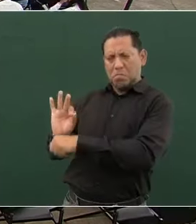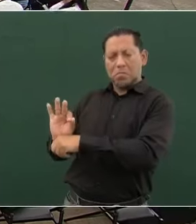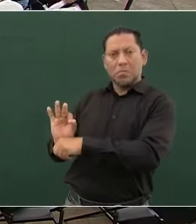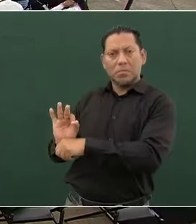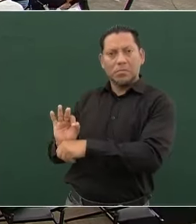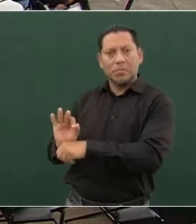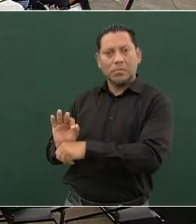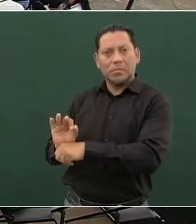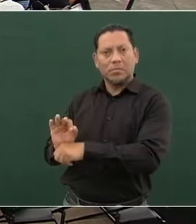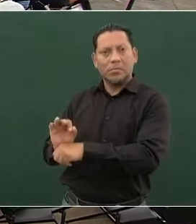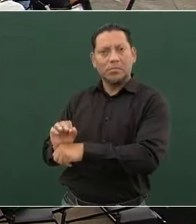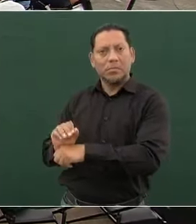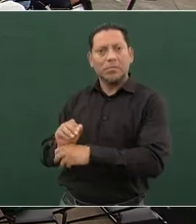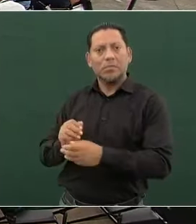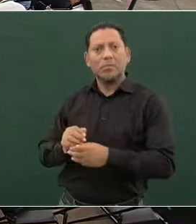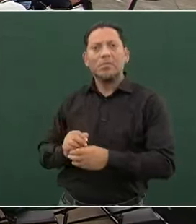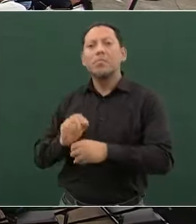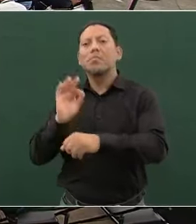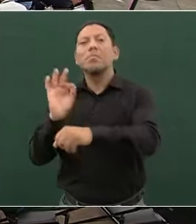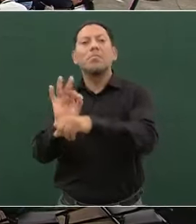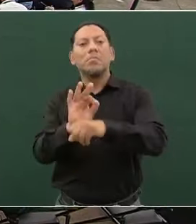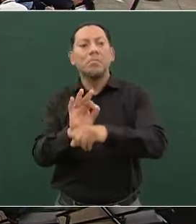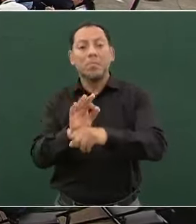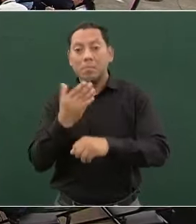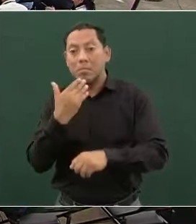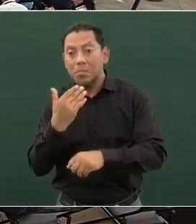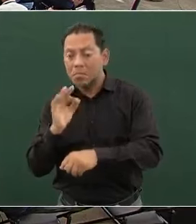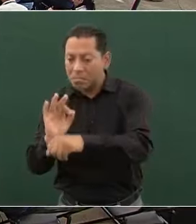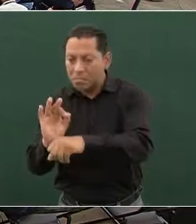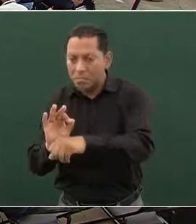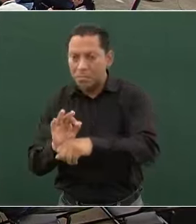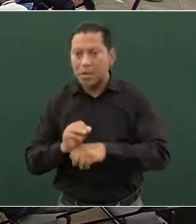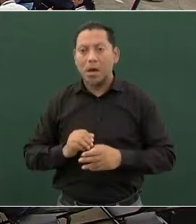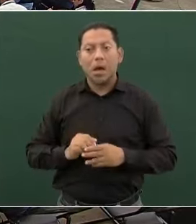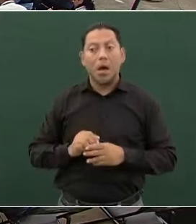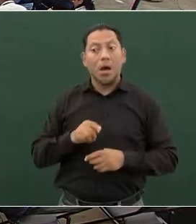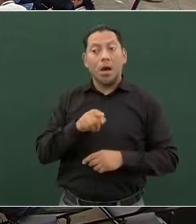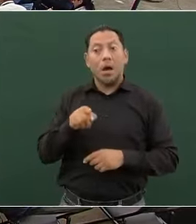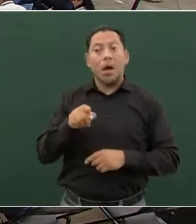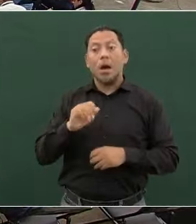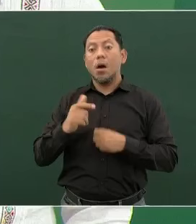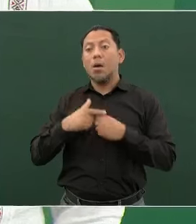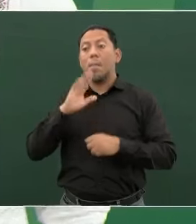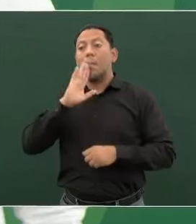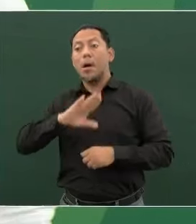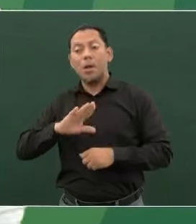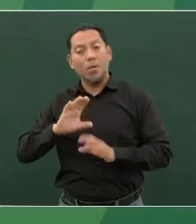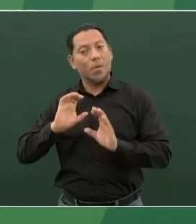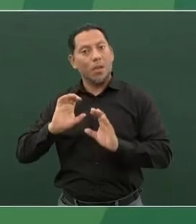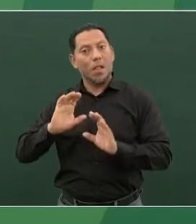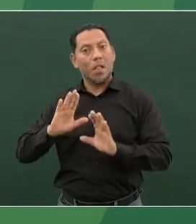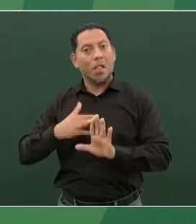te portas mal, ahí te voy,